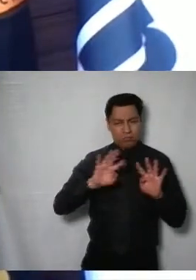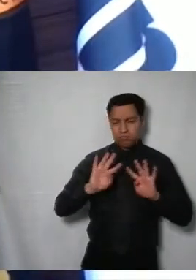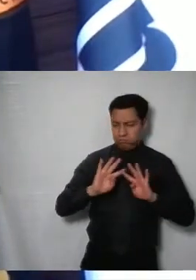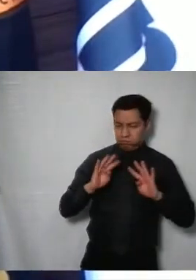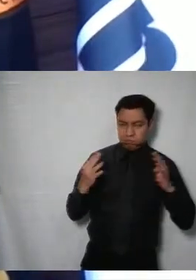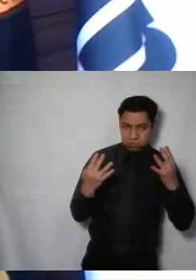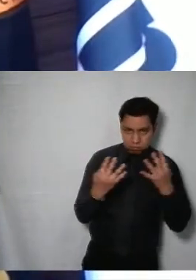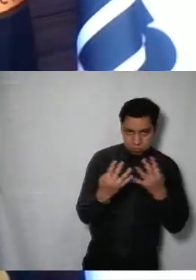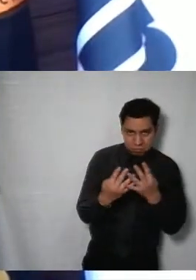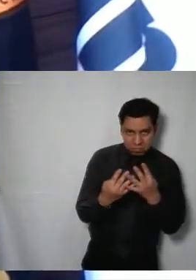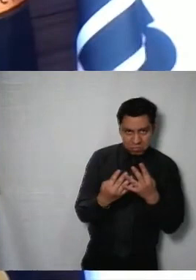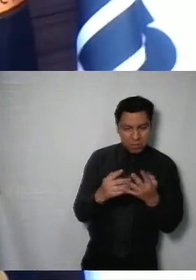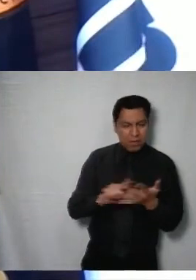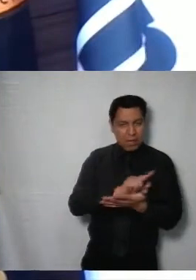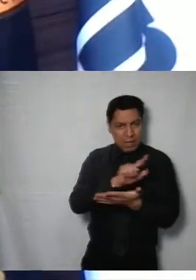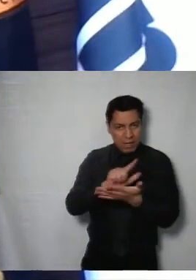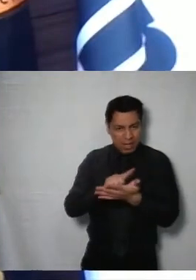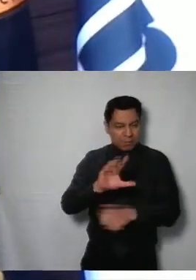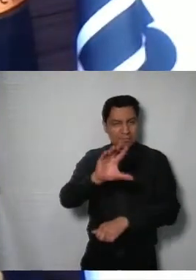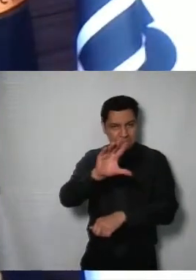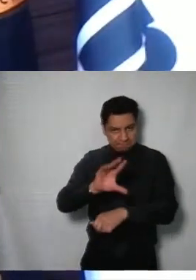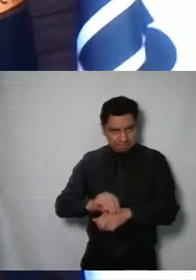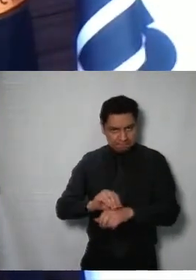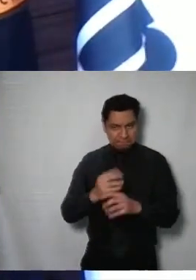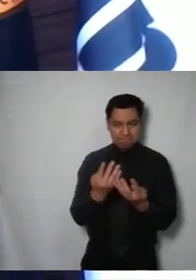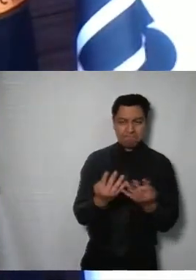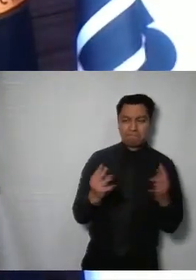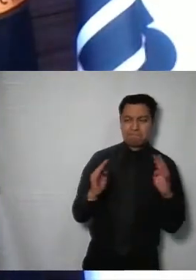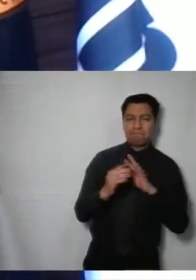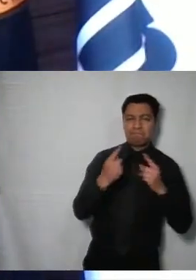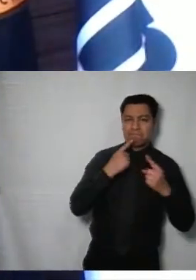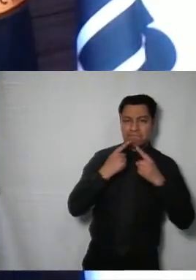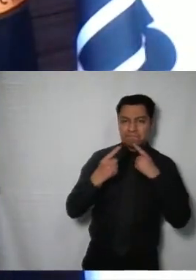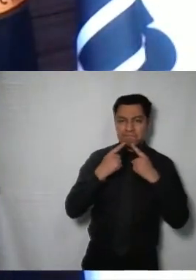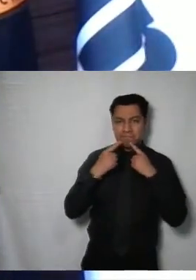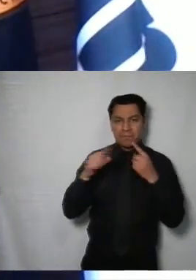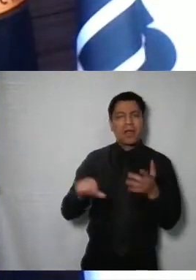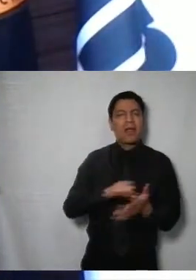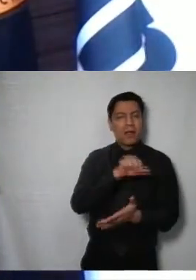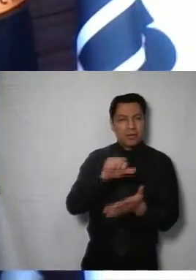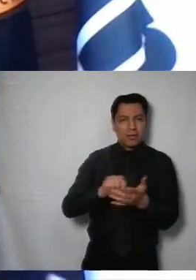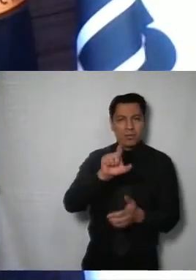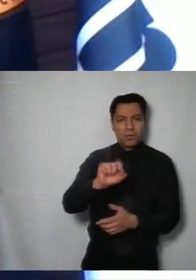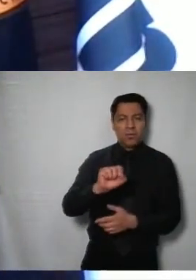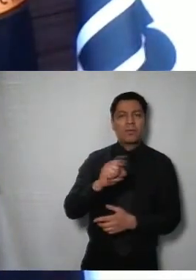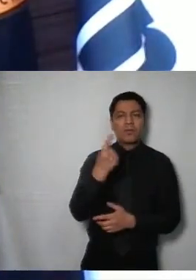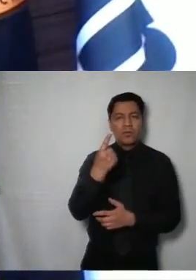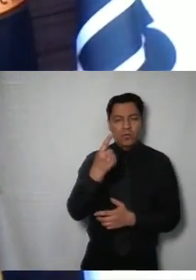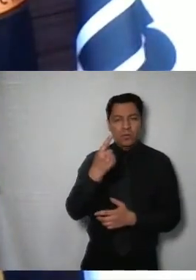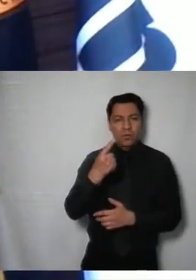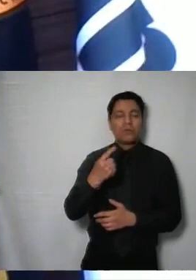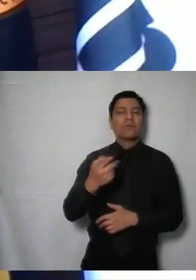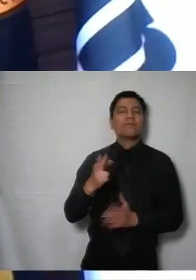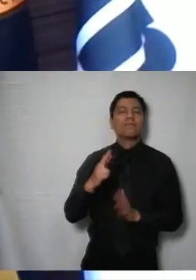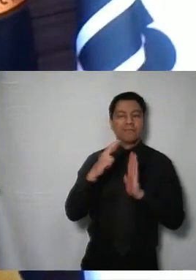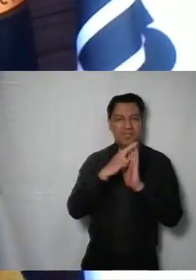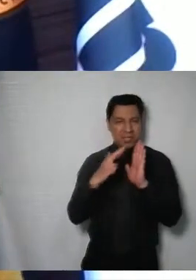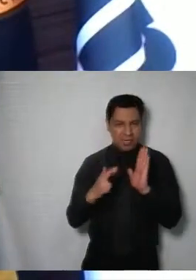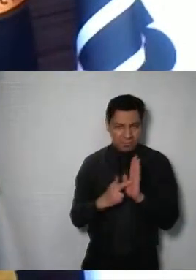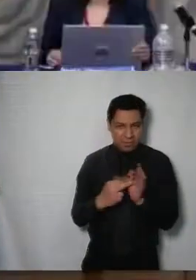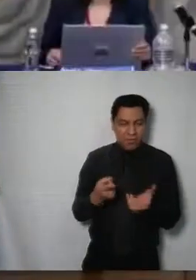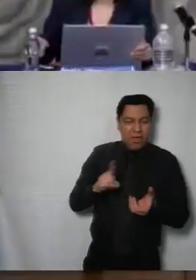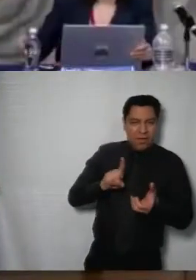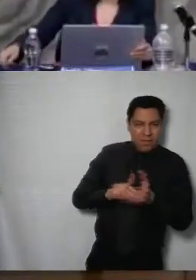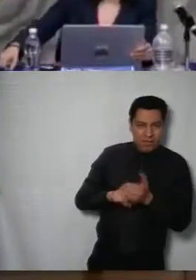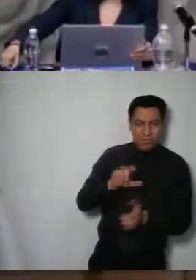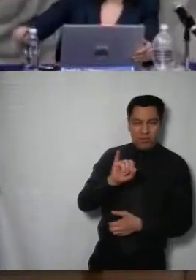el quórum legal requerido para sesionar de conformidad con lo establecido en el artículo 21 del Reglamento de Sesiones del Pleno de este Instituto.